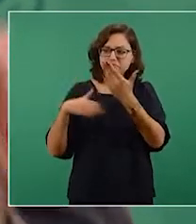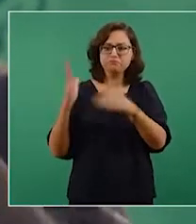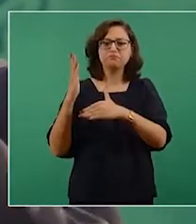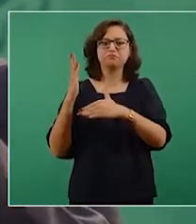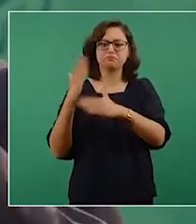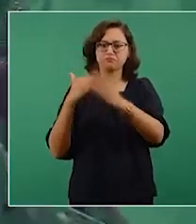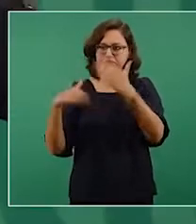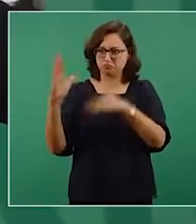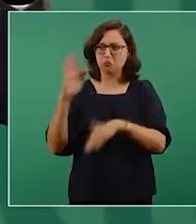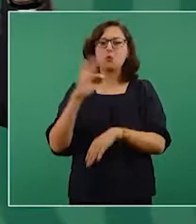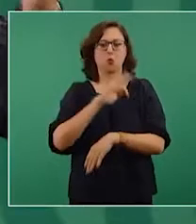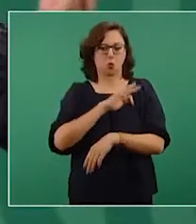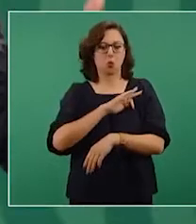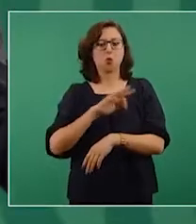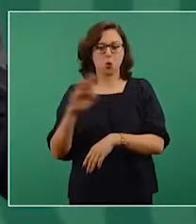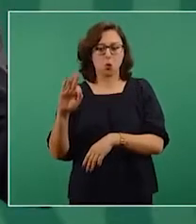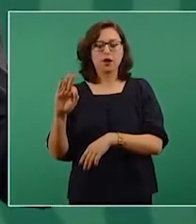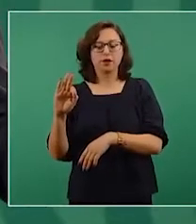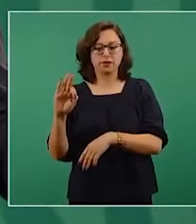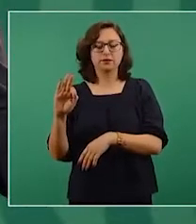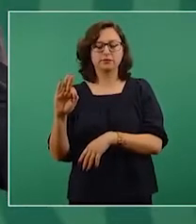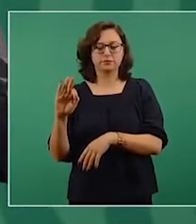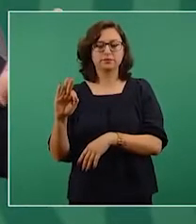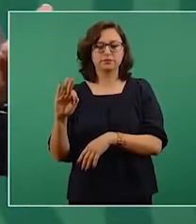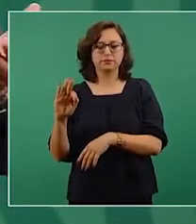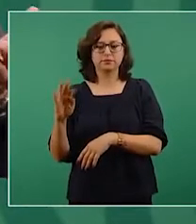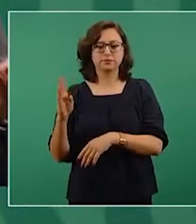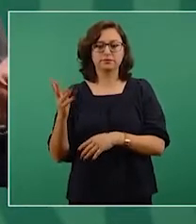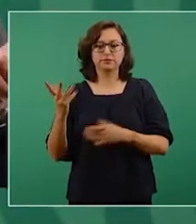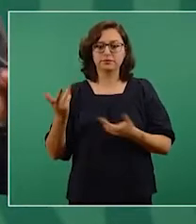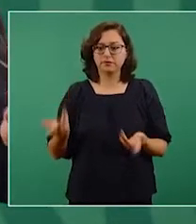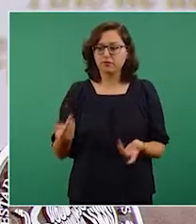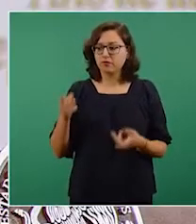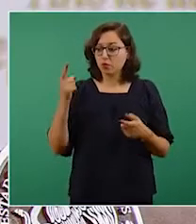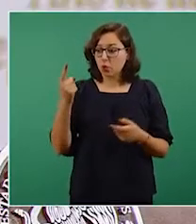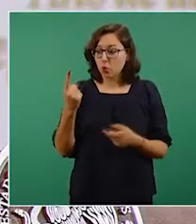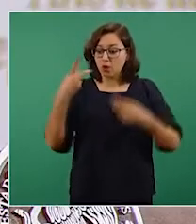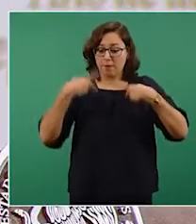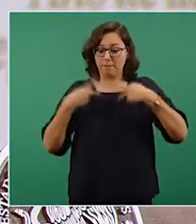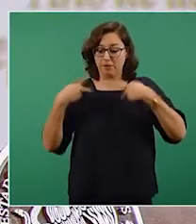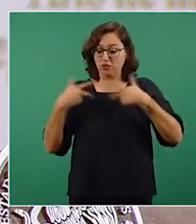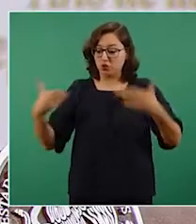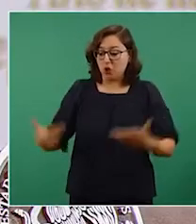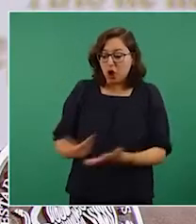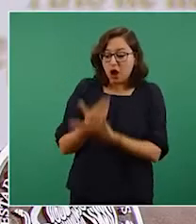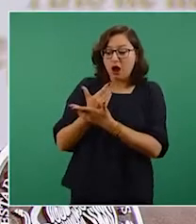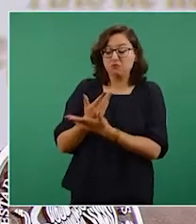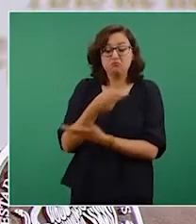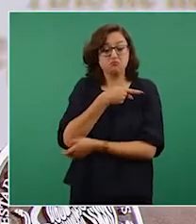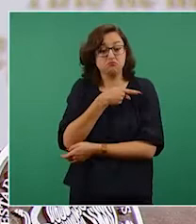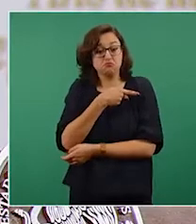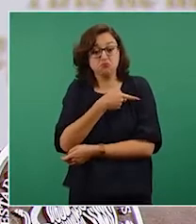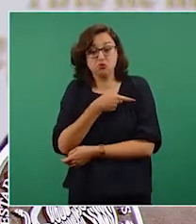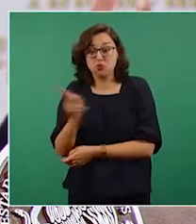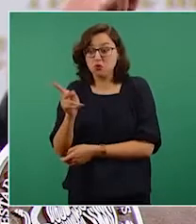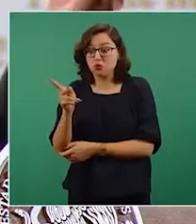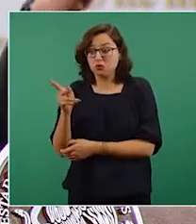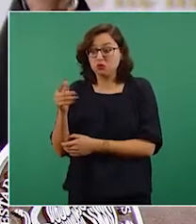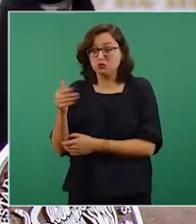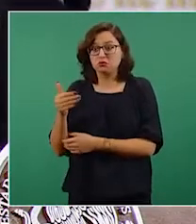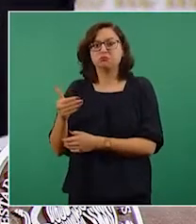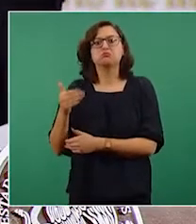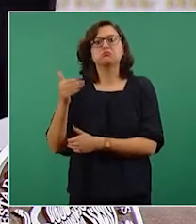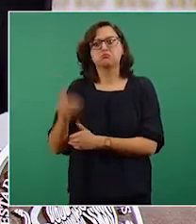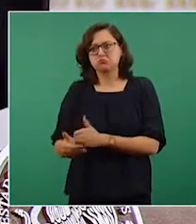movilidad social, y que el que nace pobre puede ir